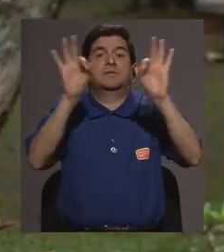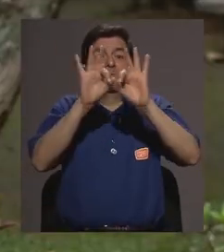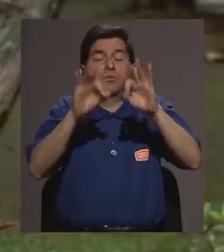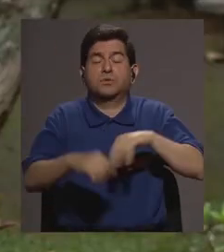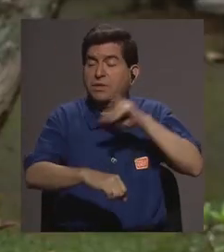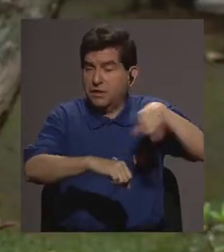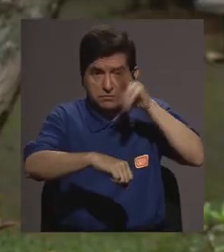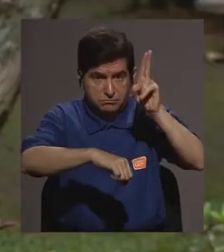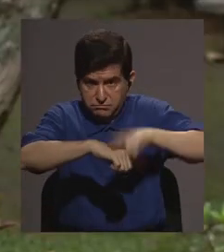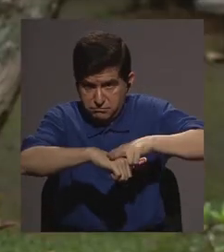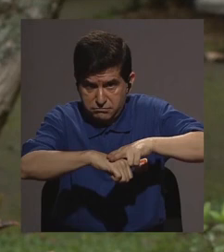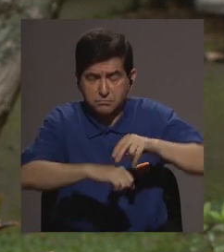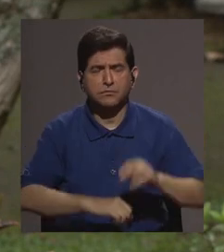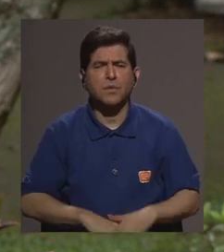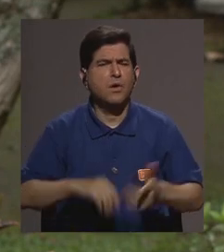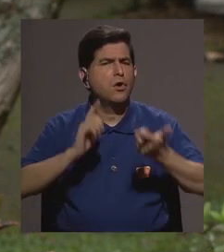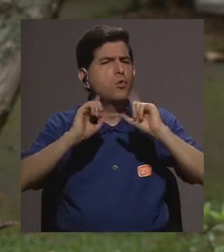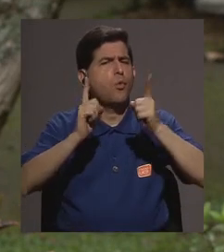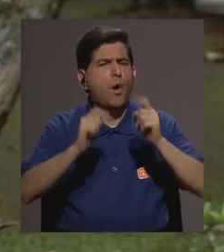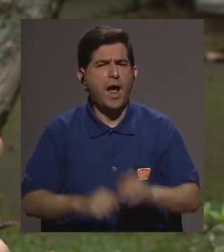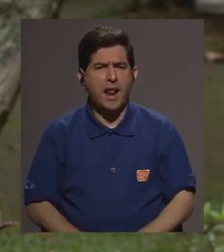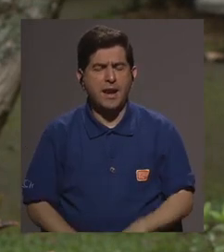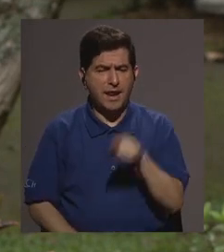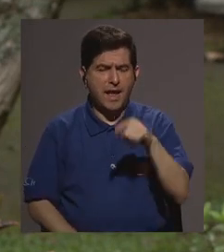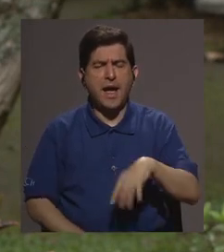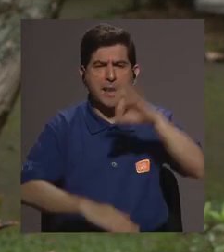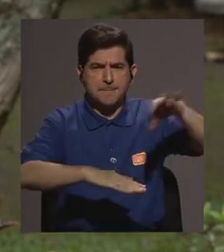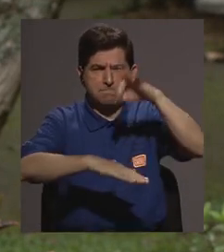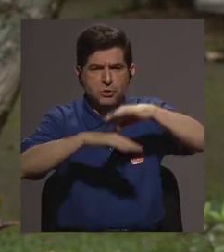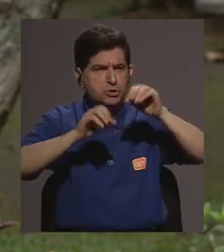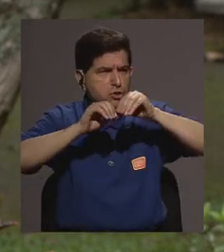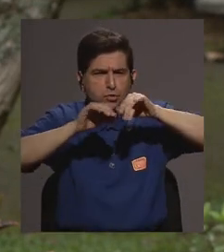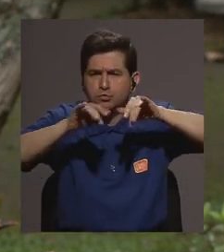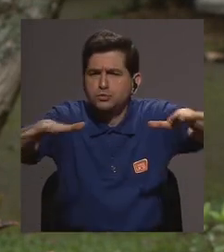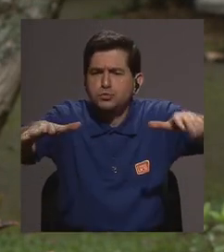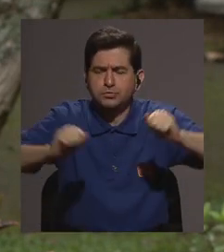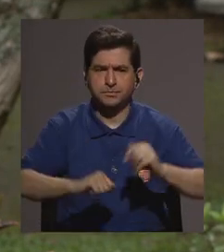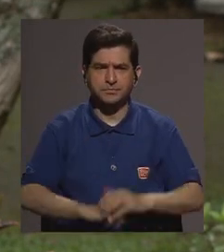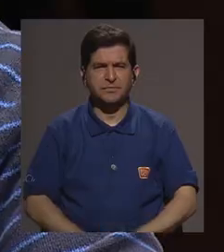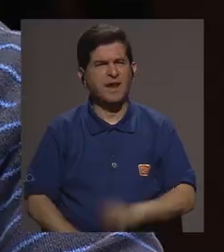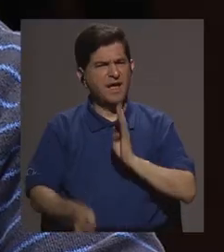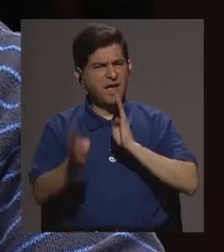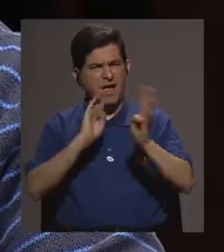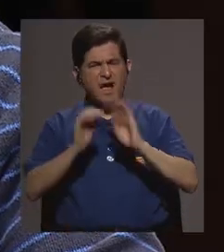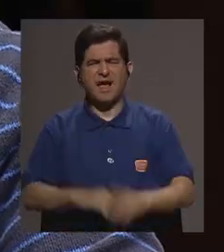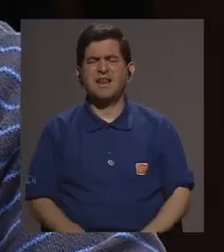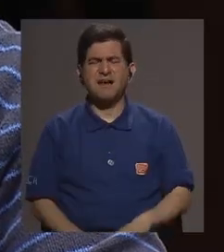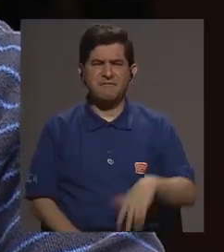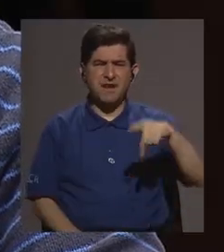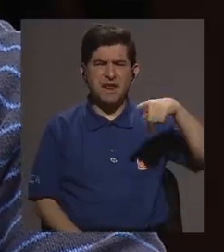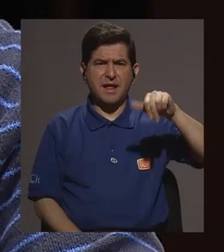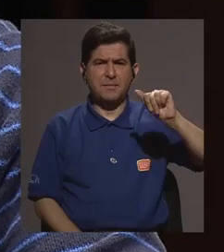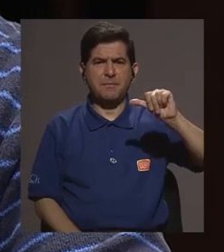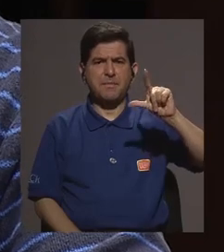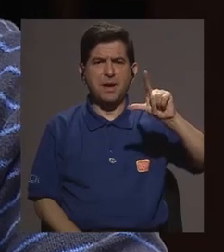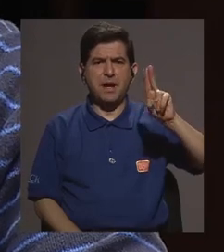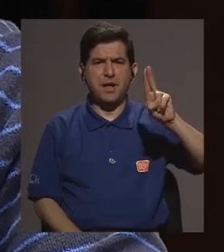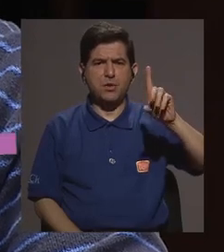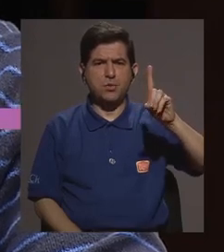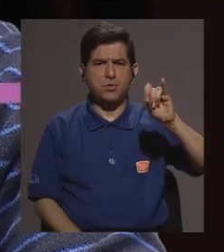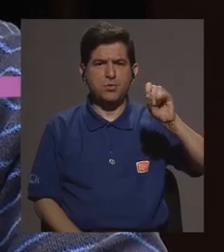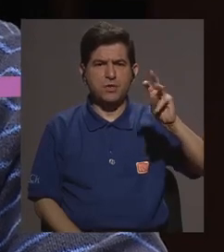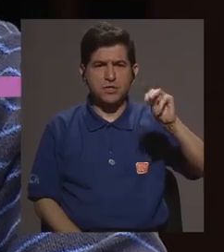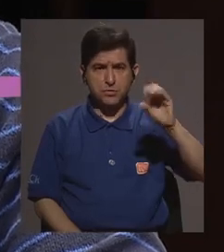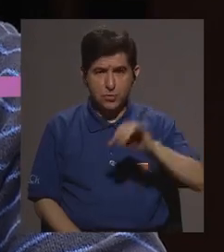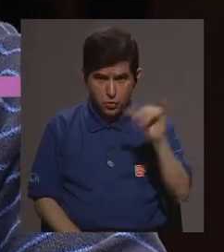importante de todas y la más común es la transmisión por mosquitos Doctor, ¿y cuando se habla de paludismo se está hablando de lo mismo